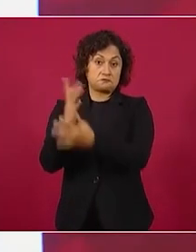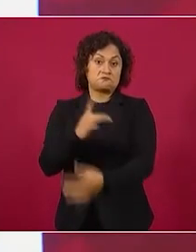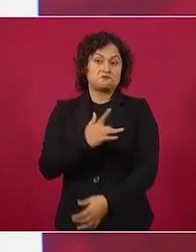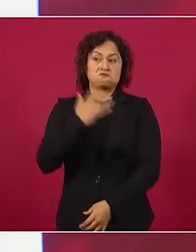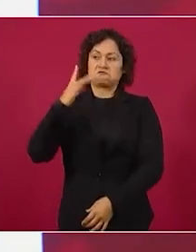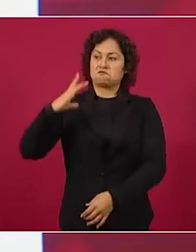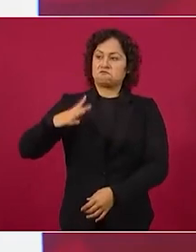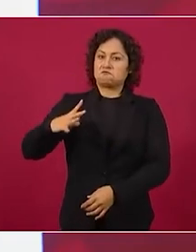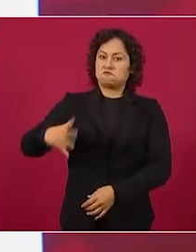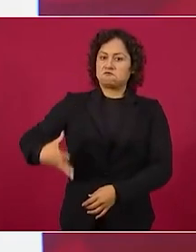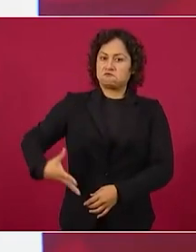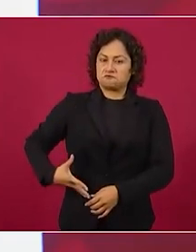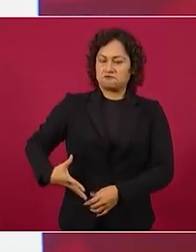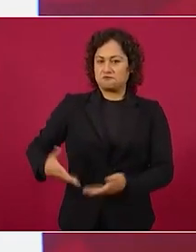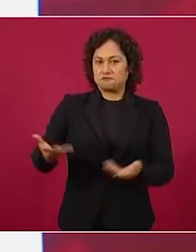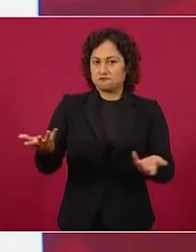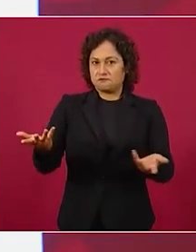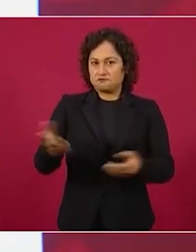enfrentar